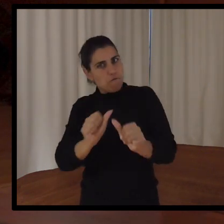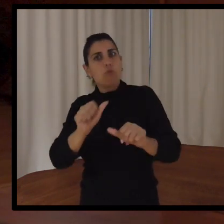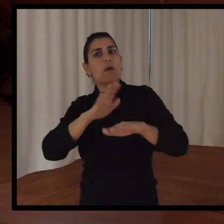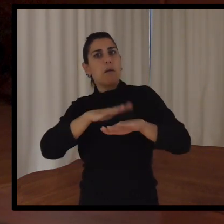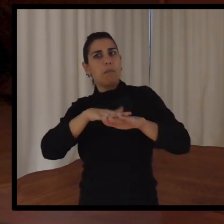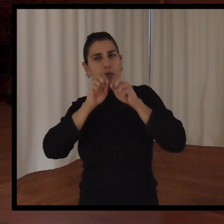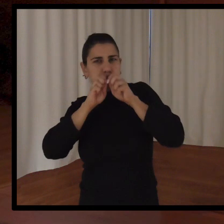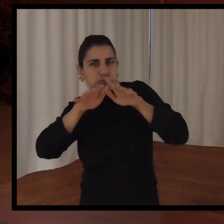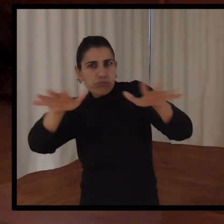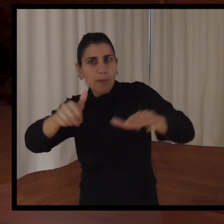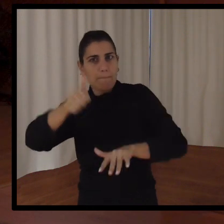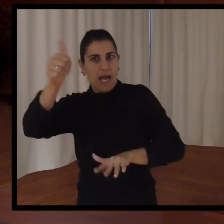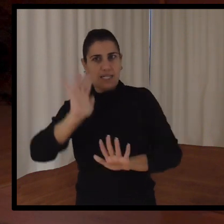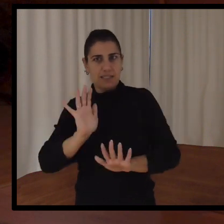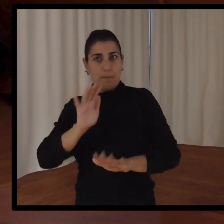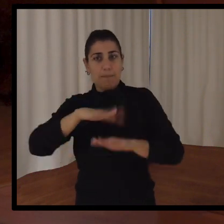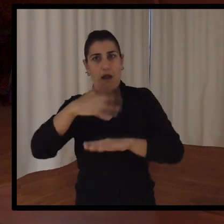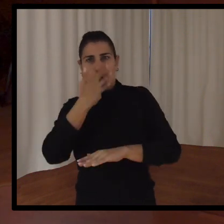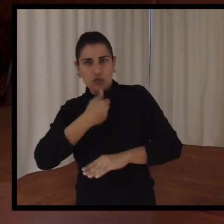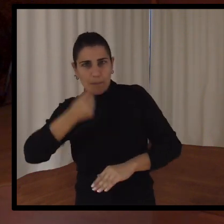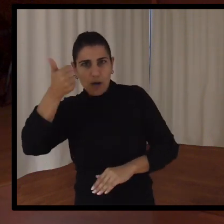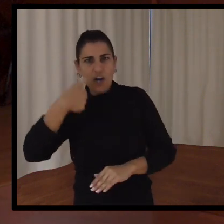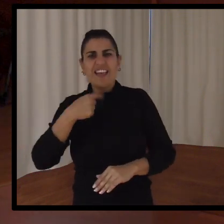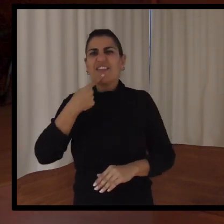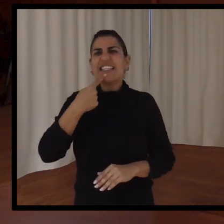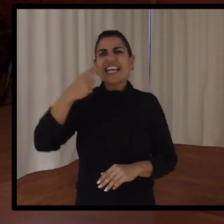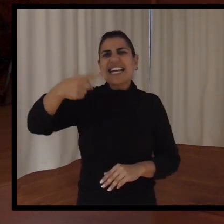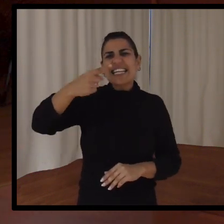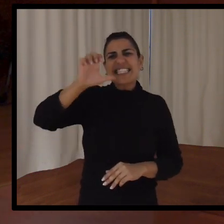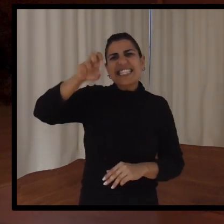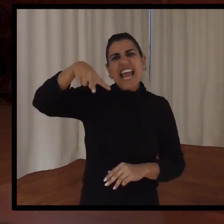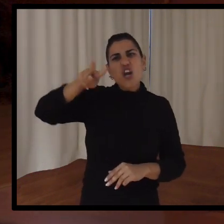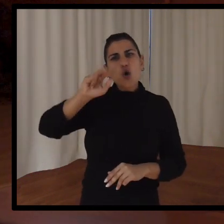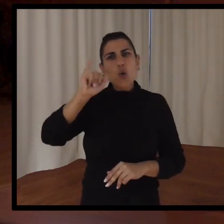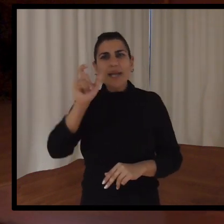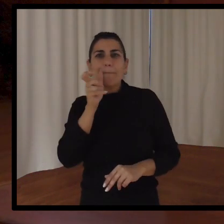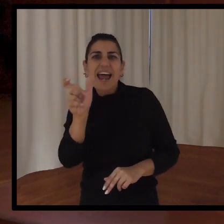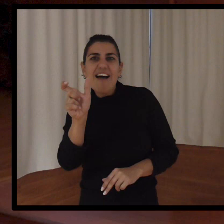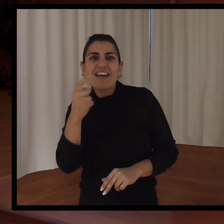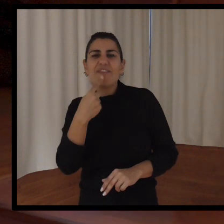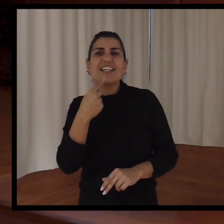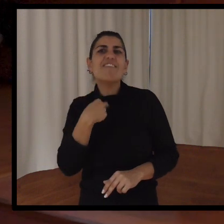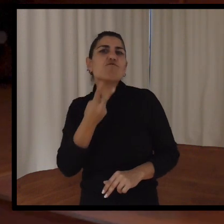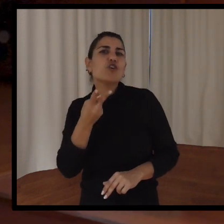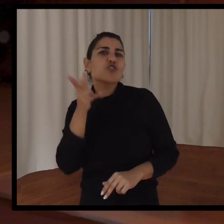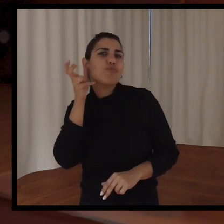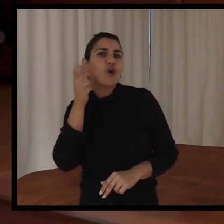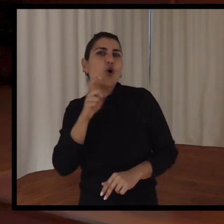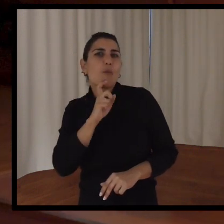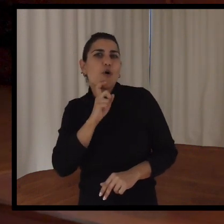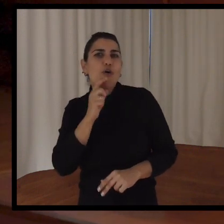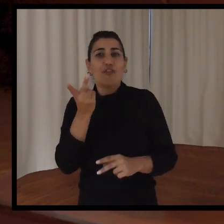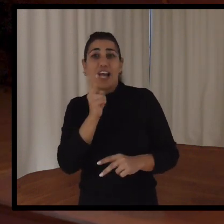personas y conozcan la Liga. ¿Cómo dicen? ¿Genuine o genuin? Porque lo he escuchado de las dos maneras y... De las dos. De las dos.